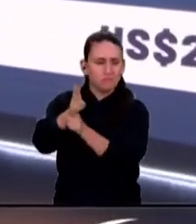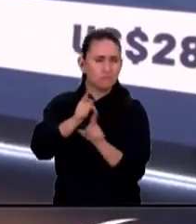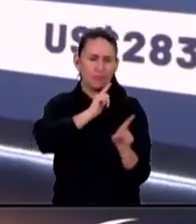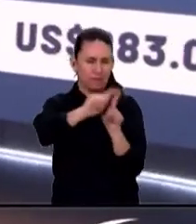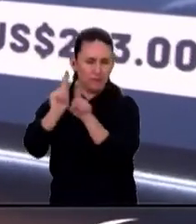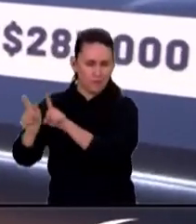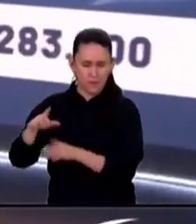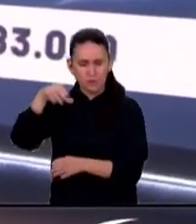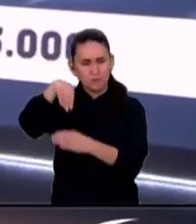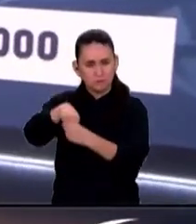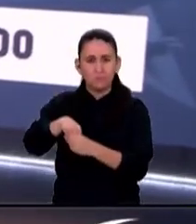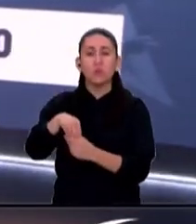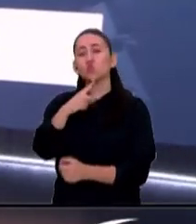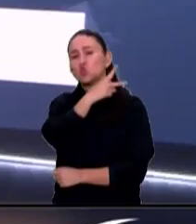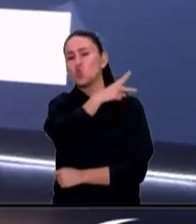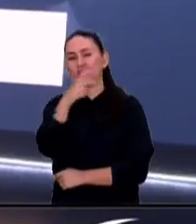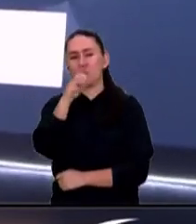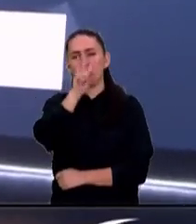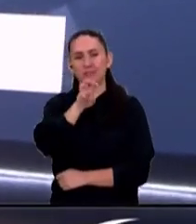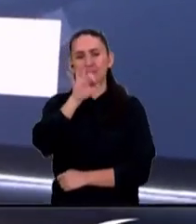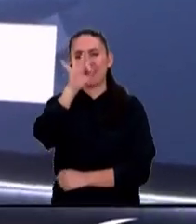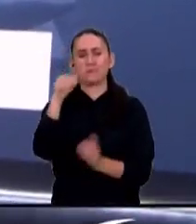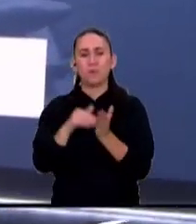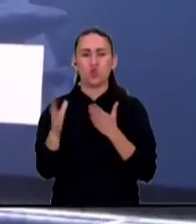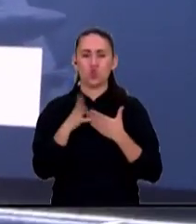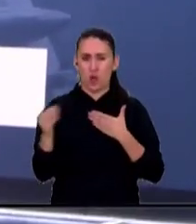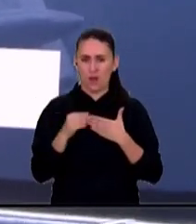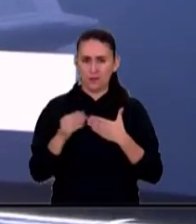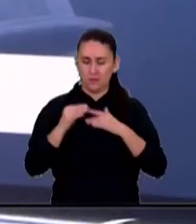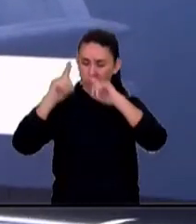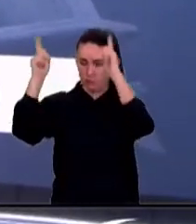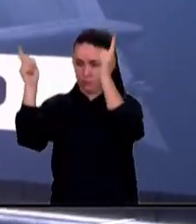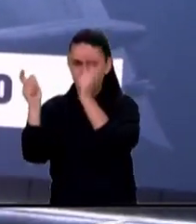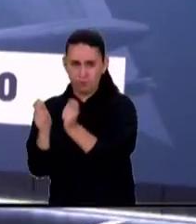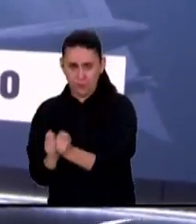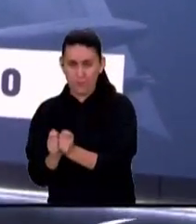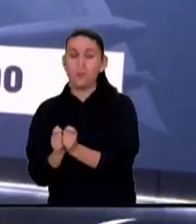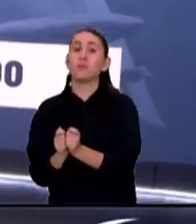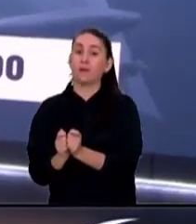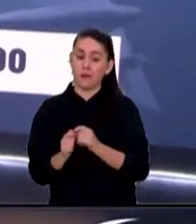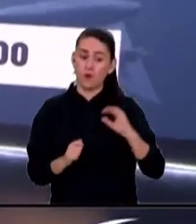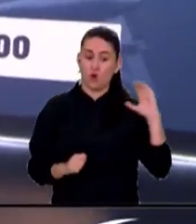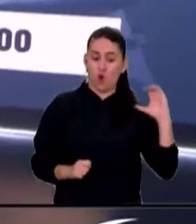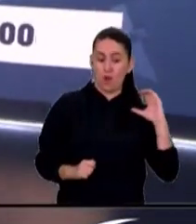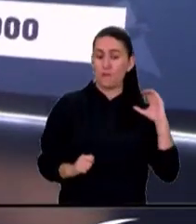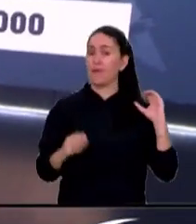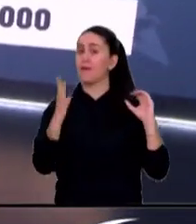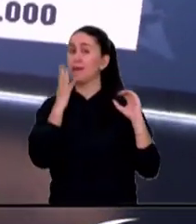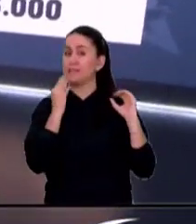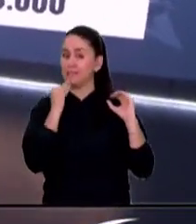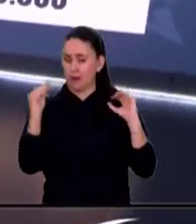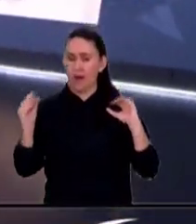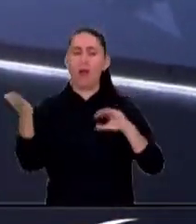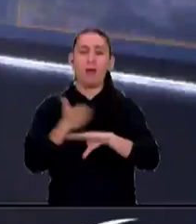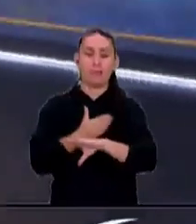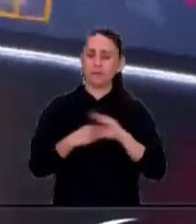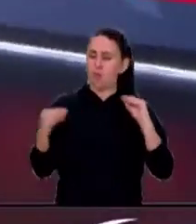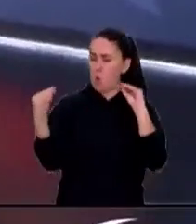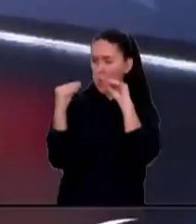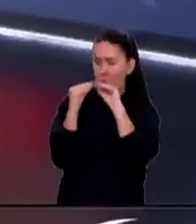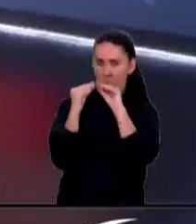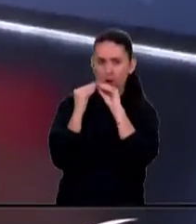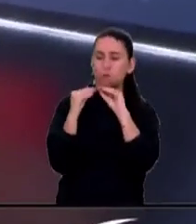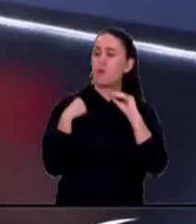accesorios en 283 mil dólares. Entre las dos naciones se concretaron acuerdos significativos